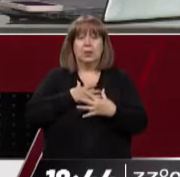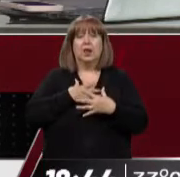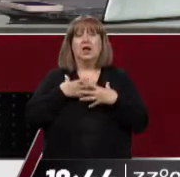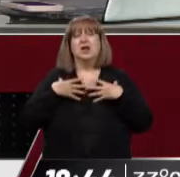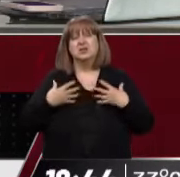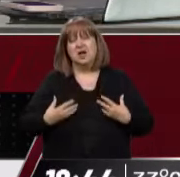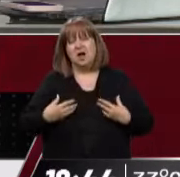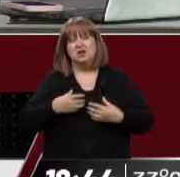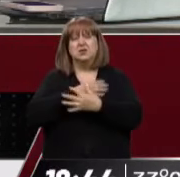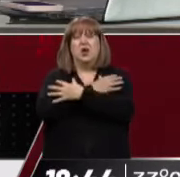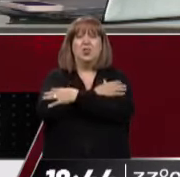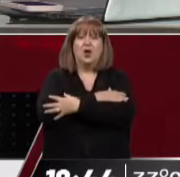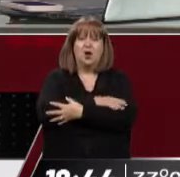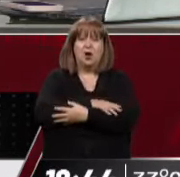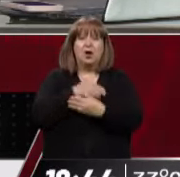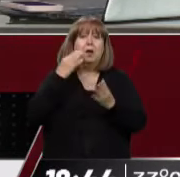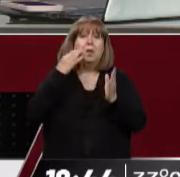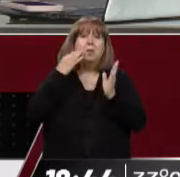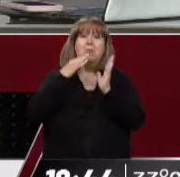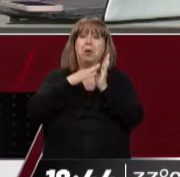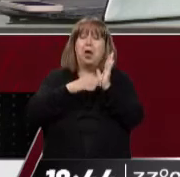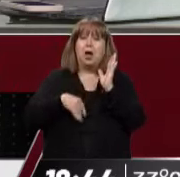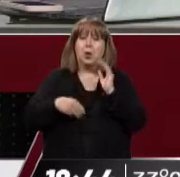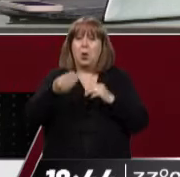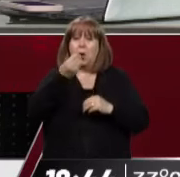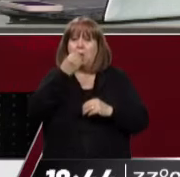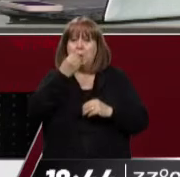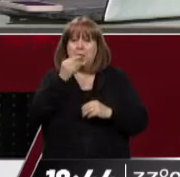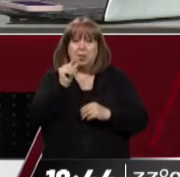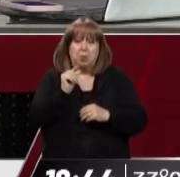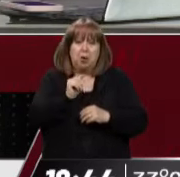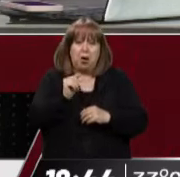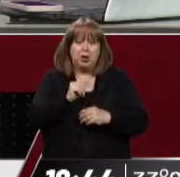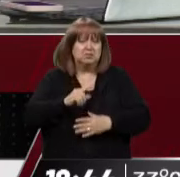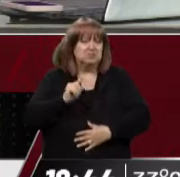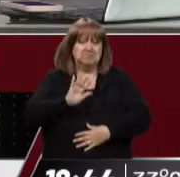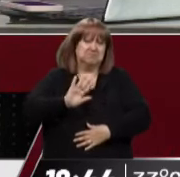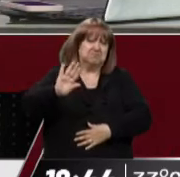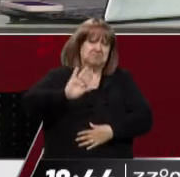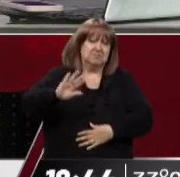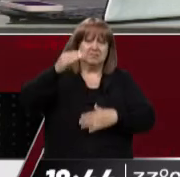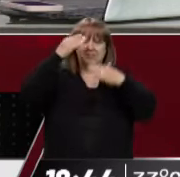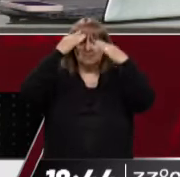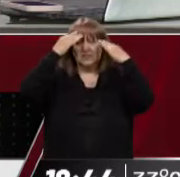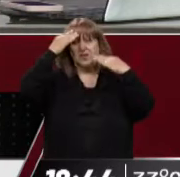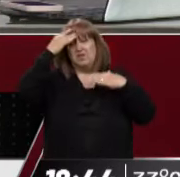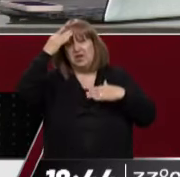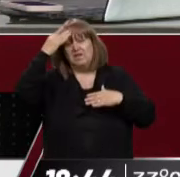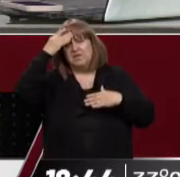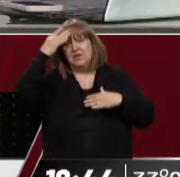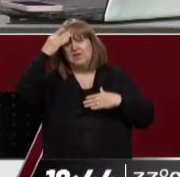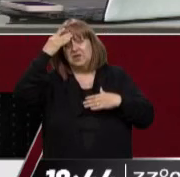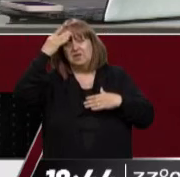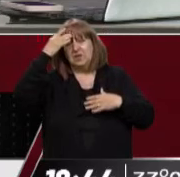cansancio, fatiga, palidez, falta de apetito, fiebre. En los casos más graves aumenta con incluso deterioro del estado